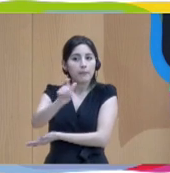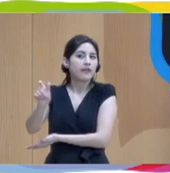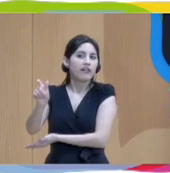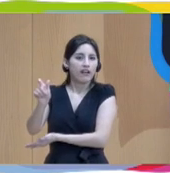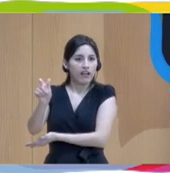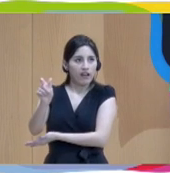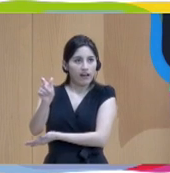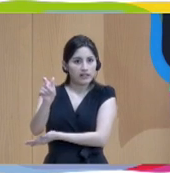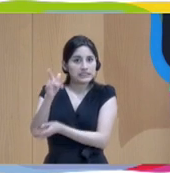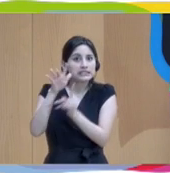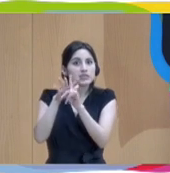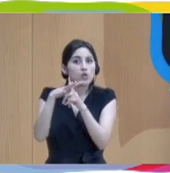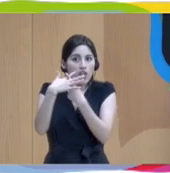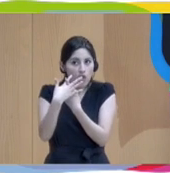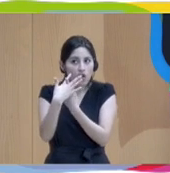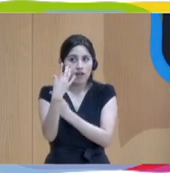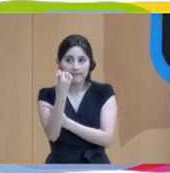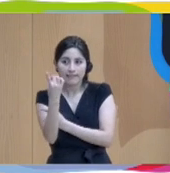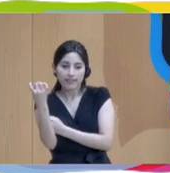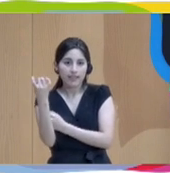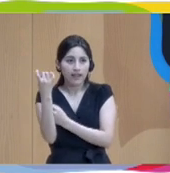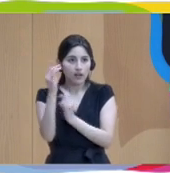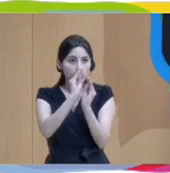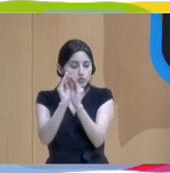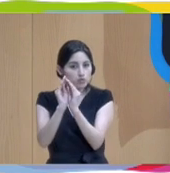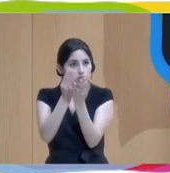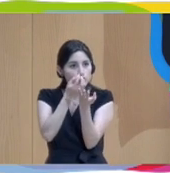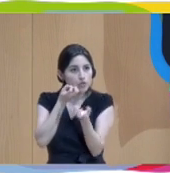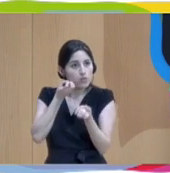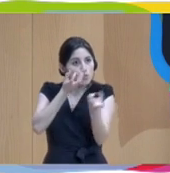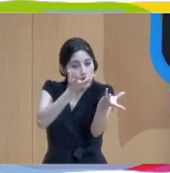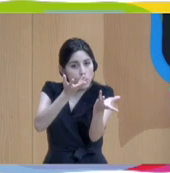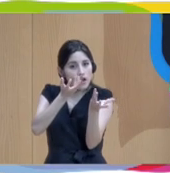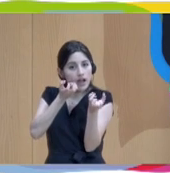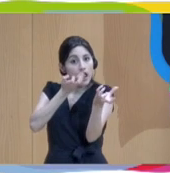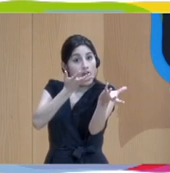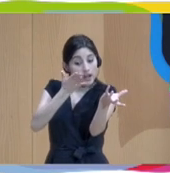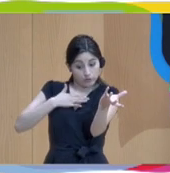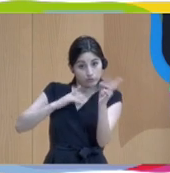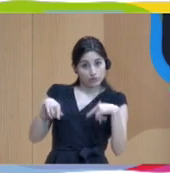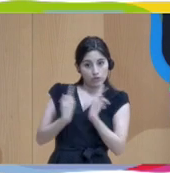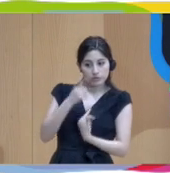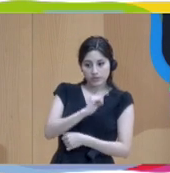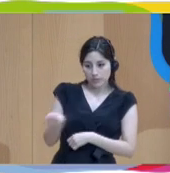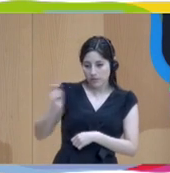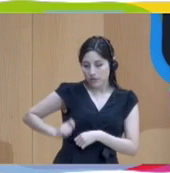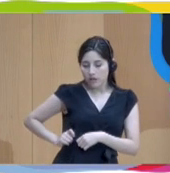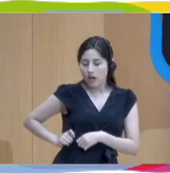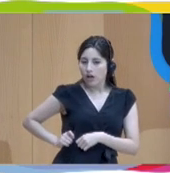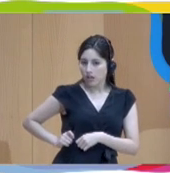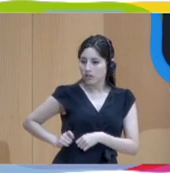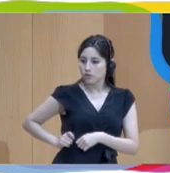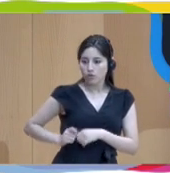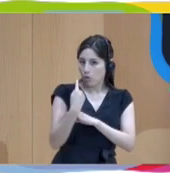Entonces, profesionales, los profesionales, están mirando a lo que